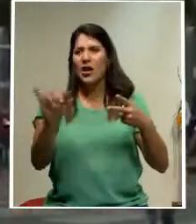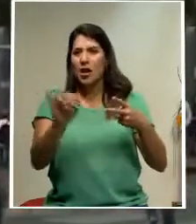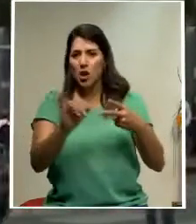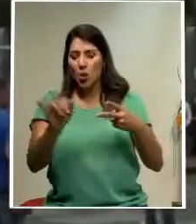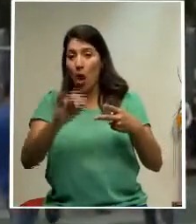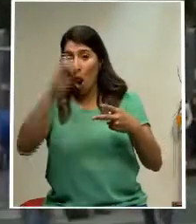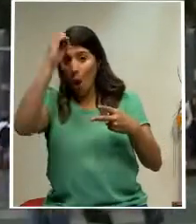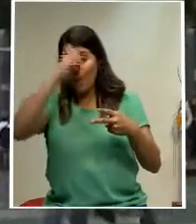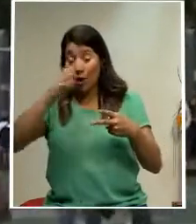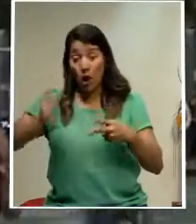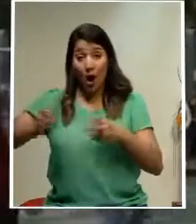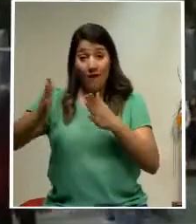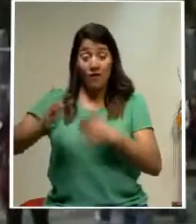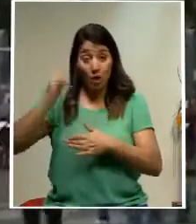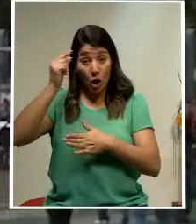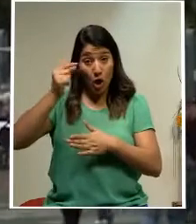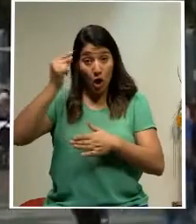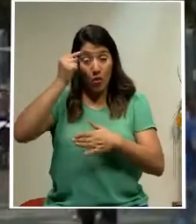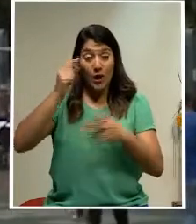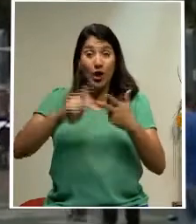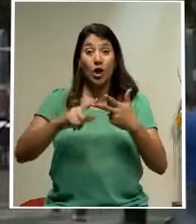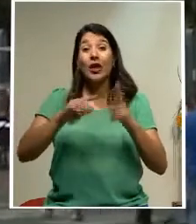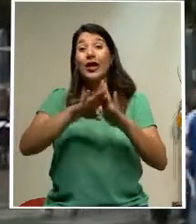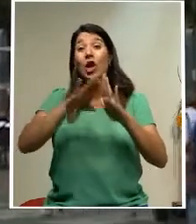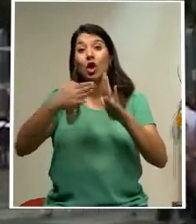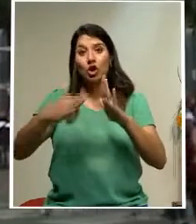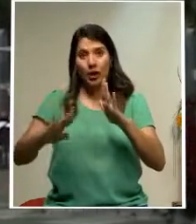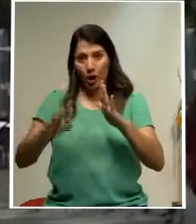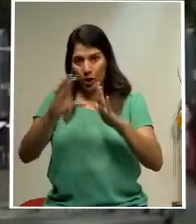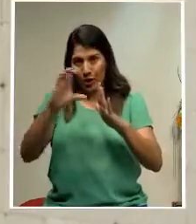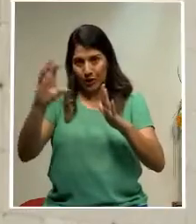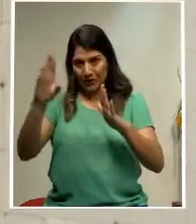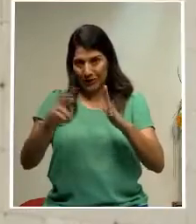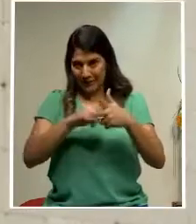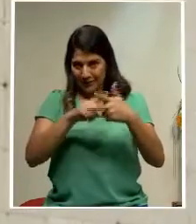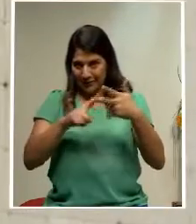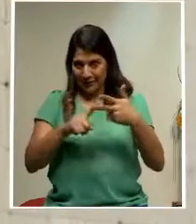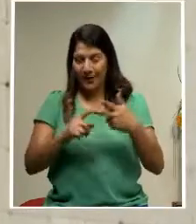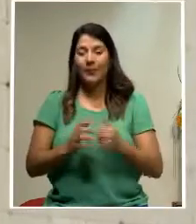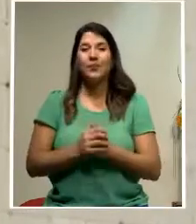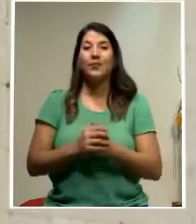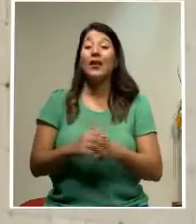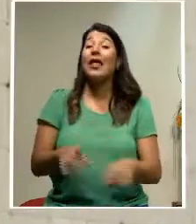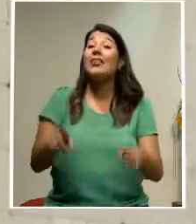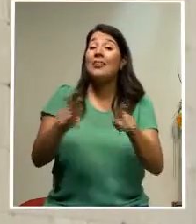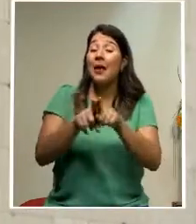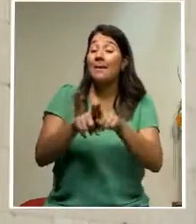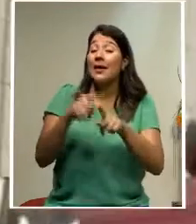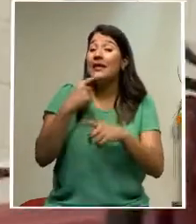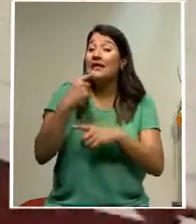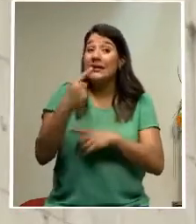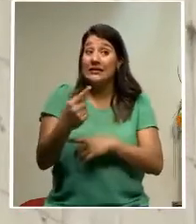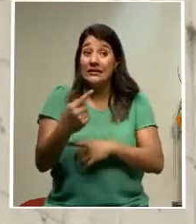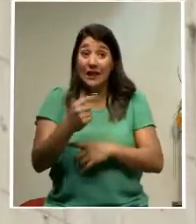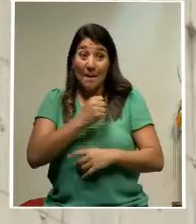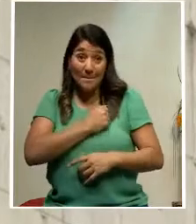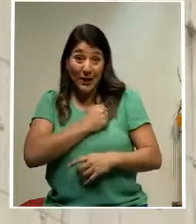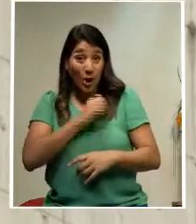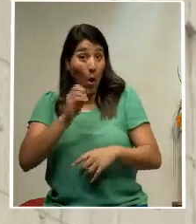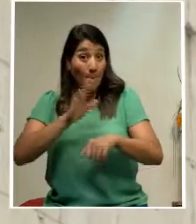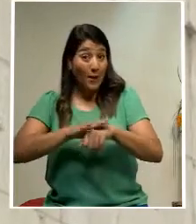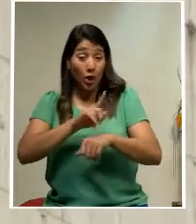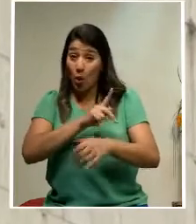Procuraduría General de la República y la Contraloría General de la República. Además, insisten en que la condonación podría limitar la